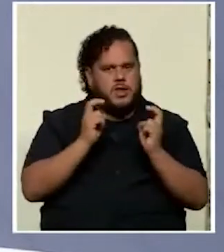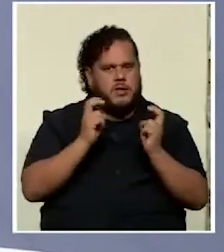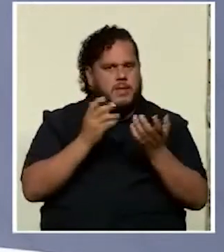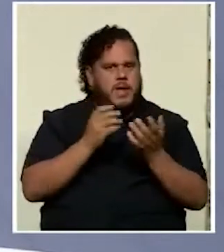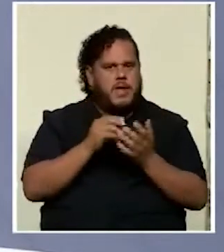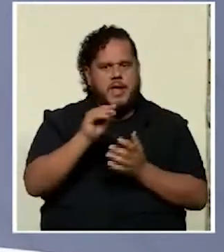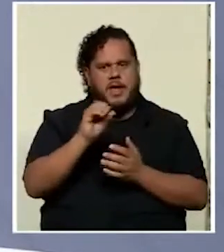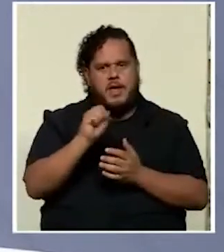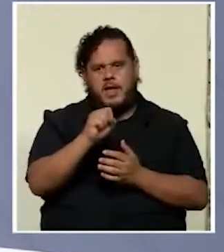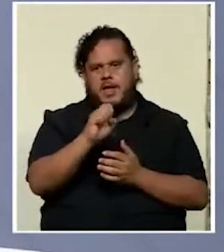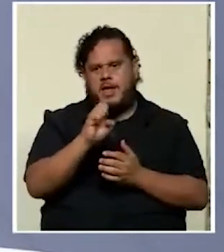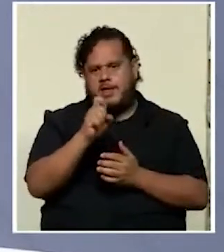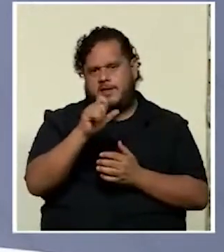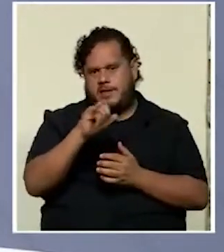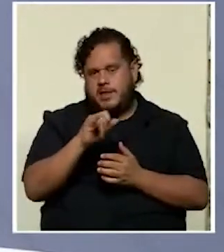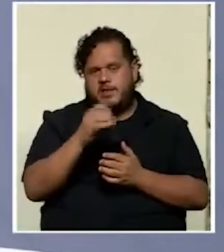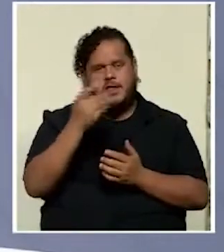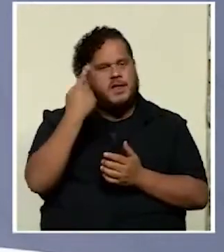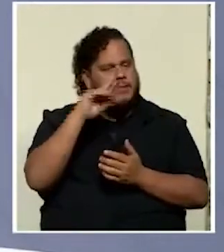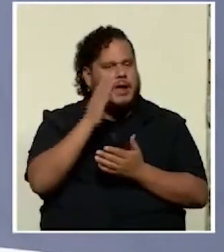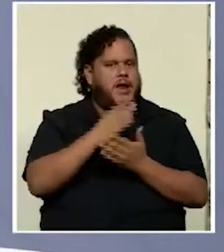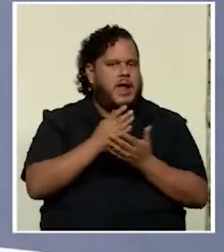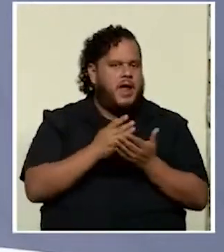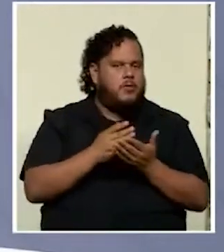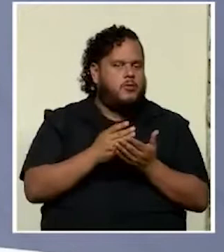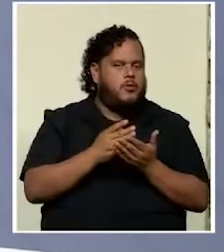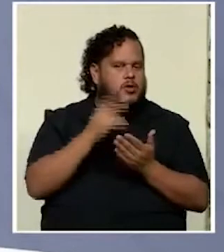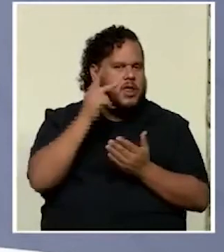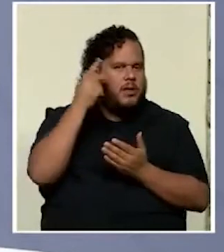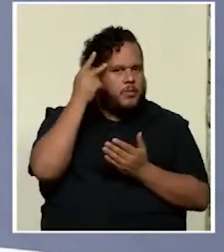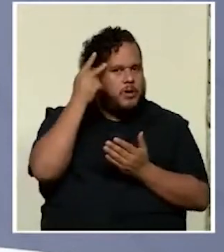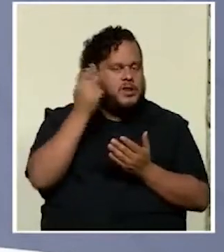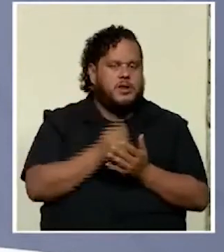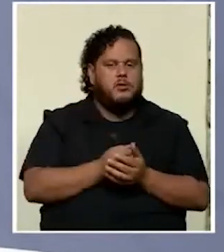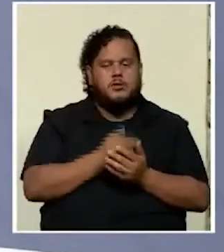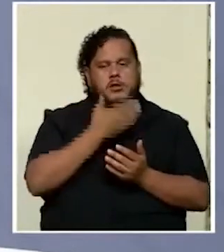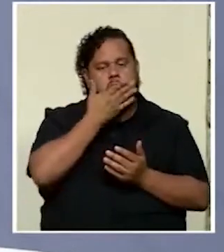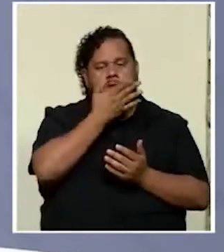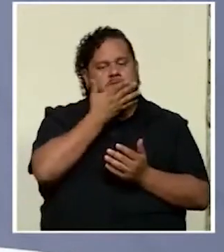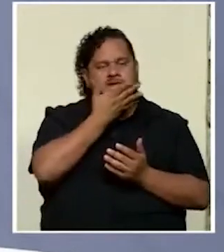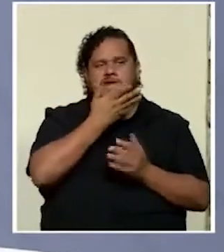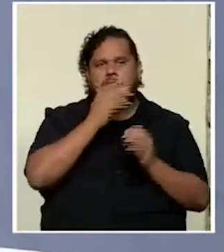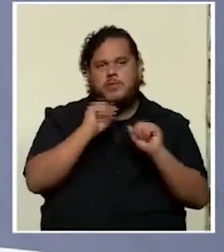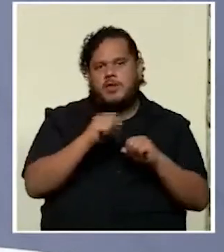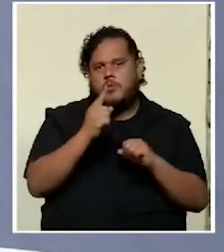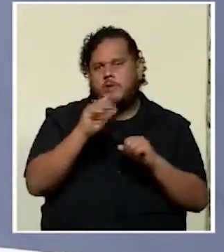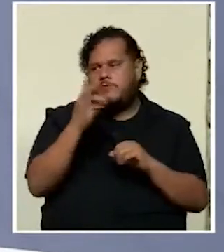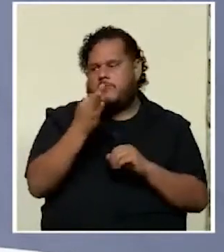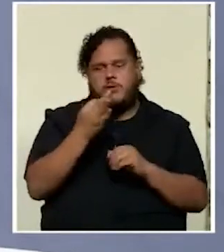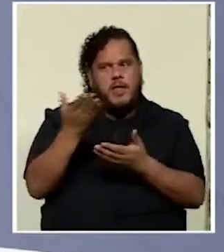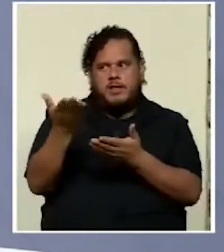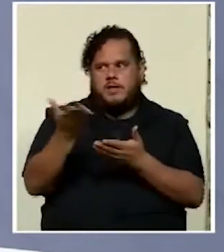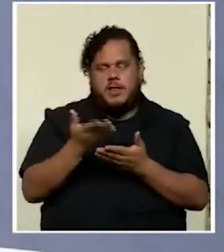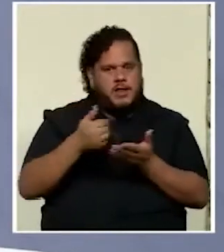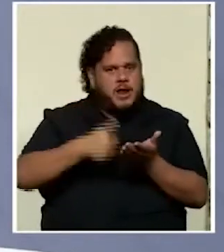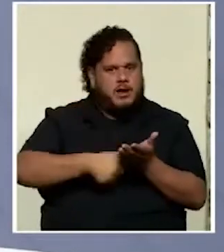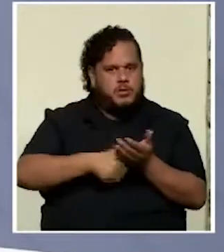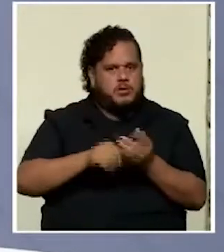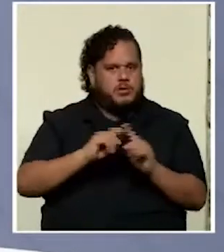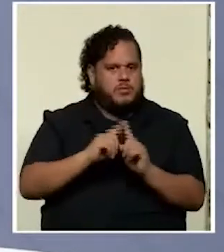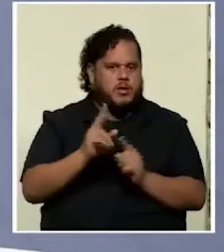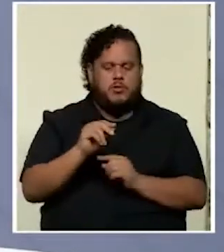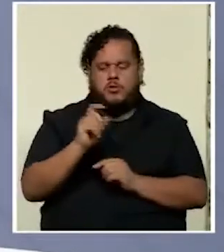verdad que para algunos políticos puede ser una forma de atraer votos pero no necesariamente